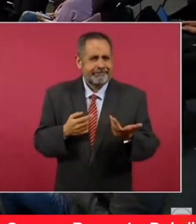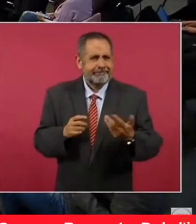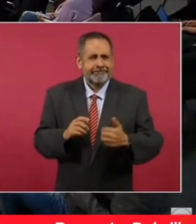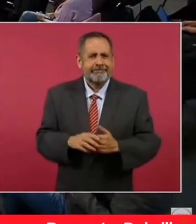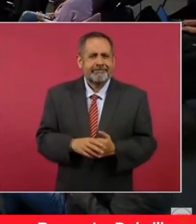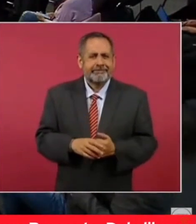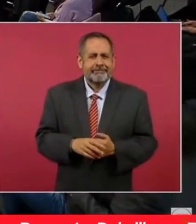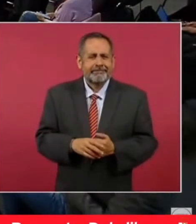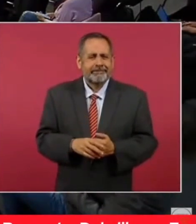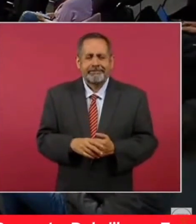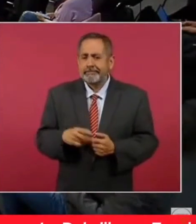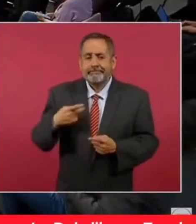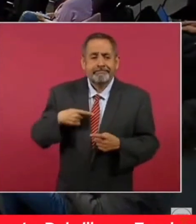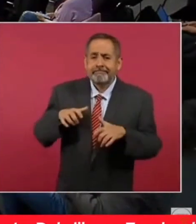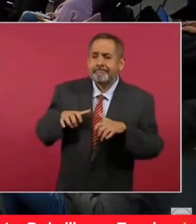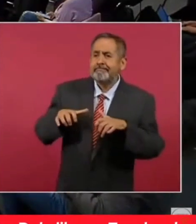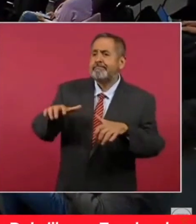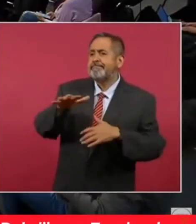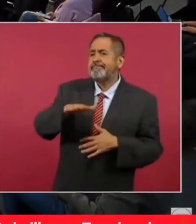con la gente.